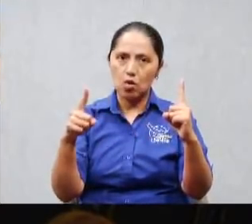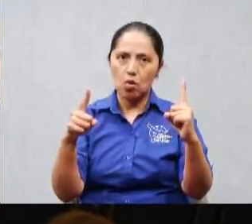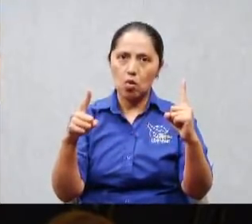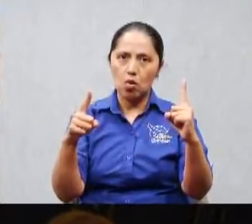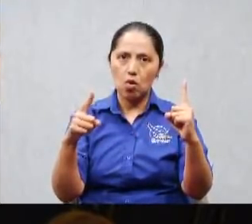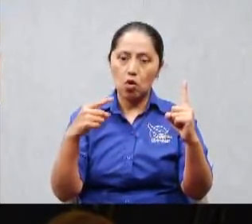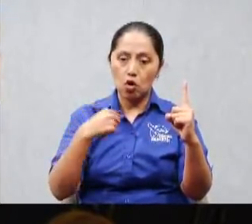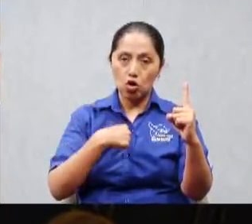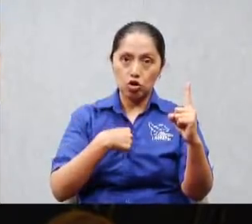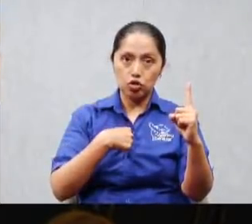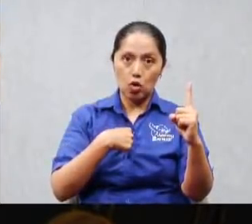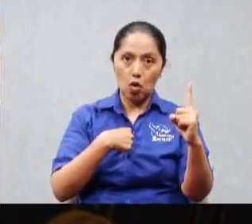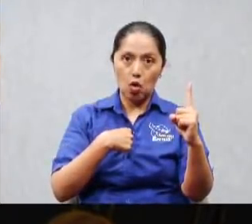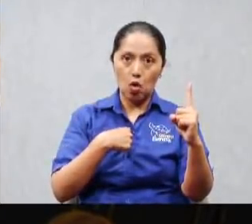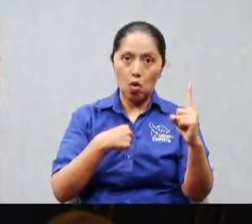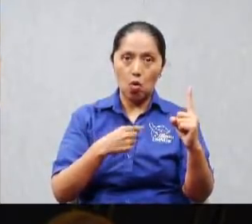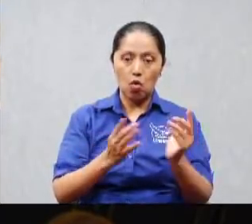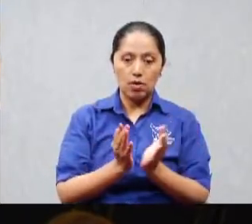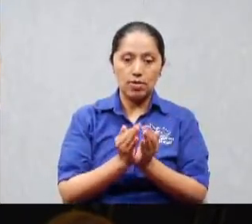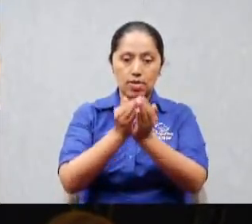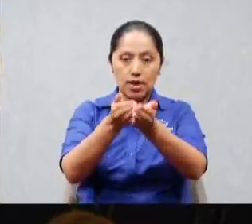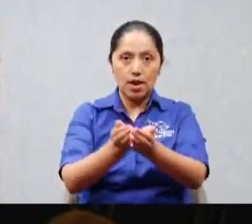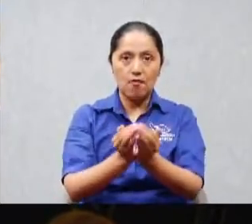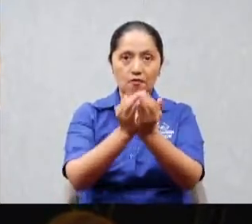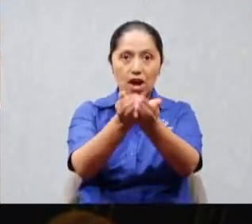pero yo orar entonces